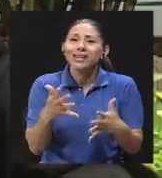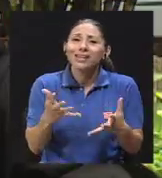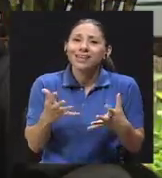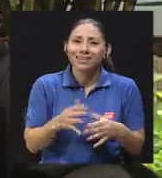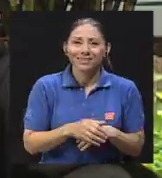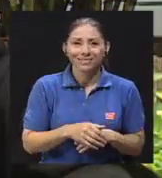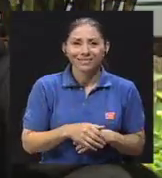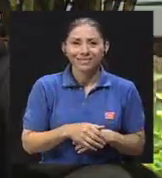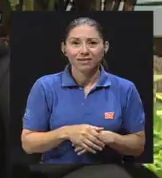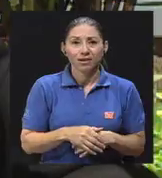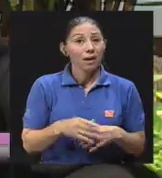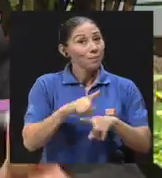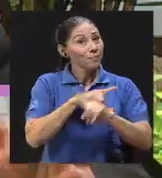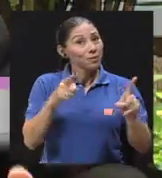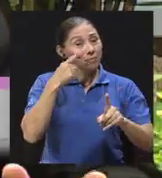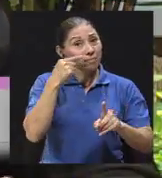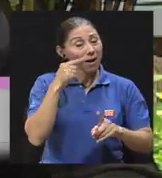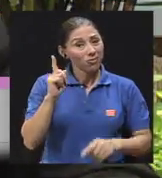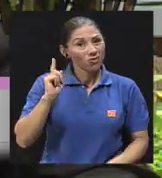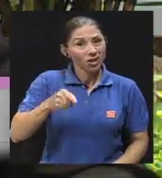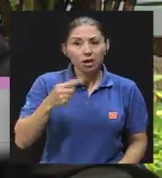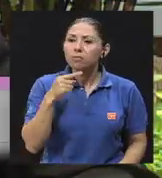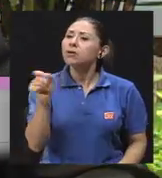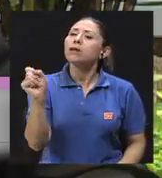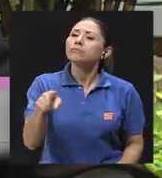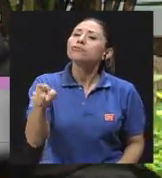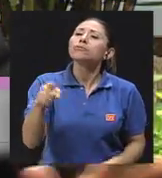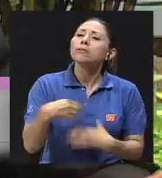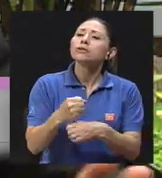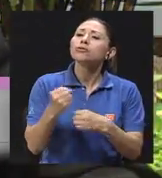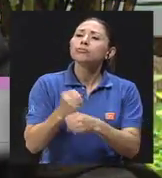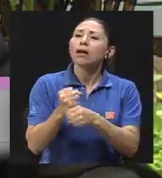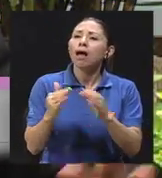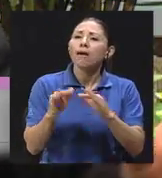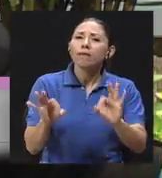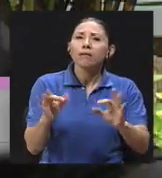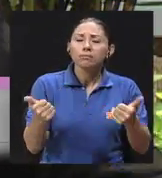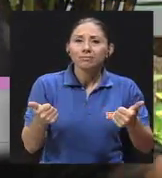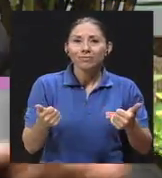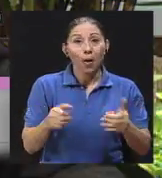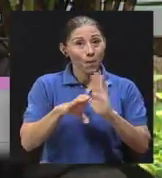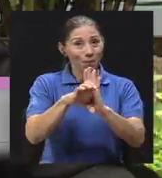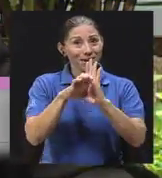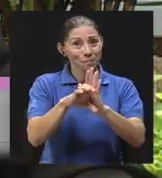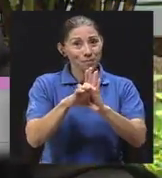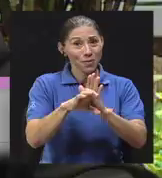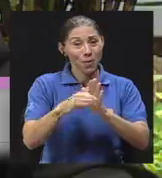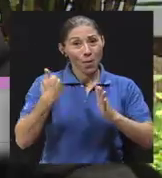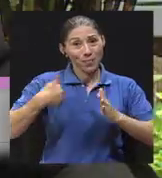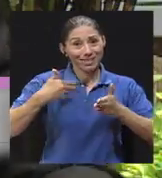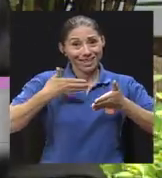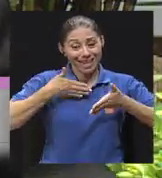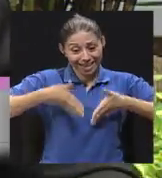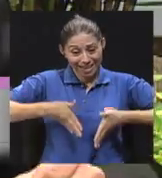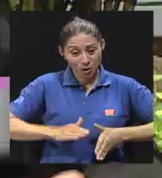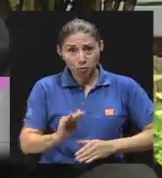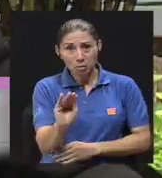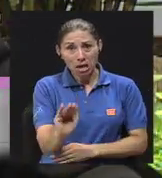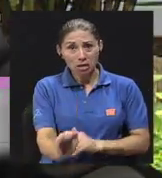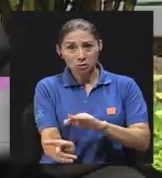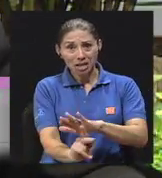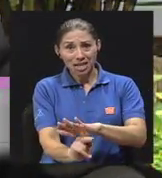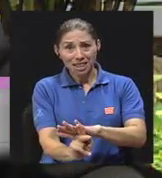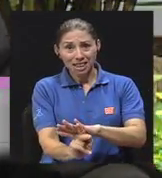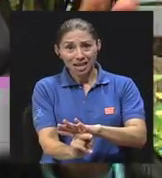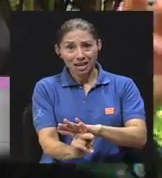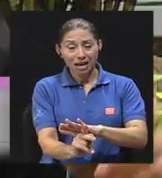Y qué, hizo bien la tarea. O si está en el kinder, nos ha pasado casos de hombres que decían, ¿y eso?